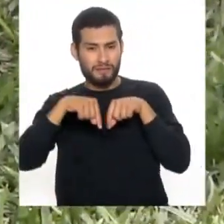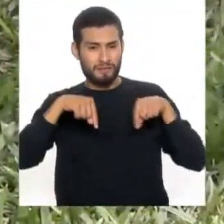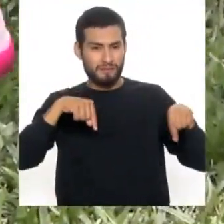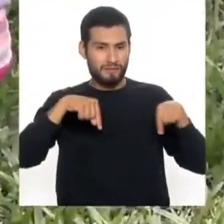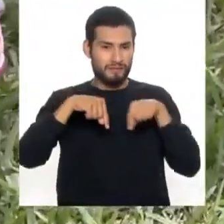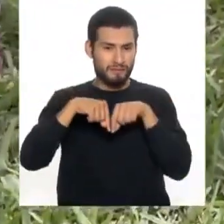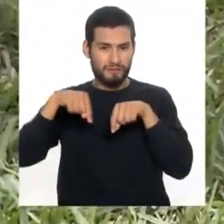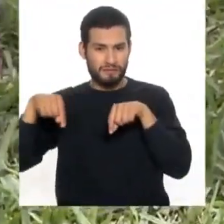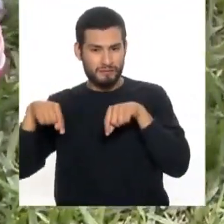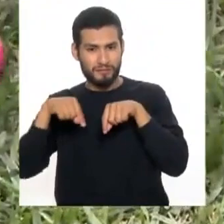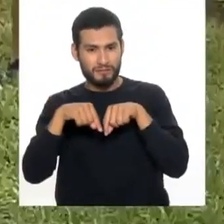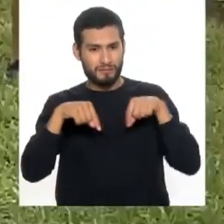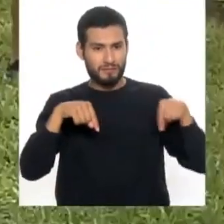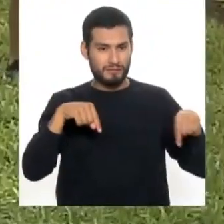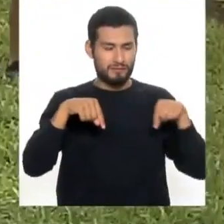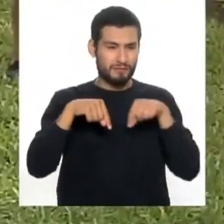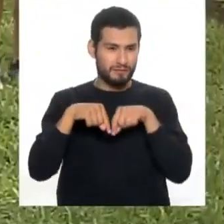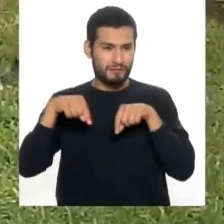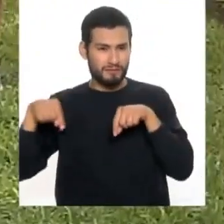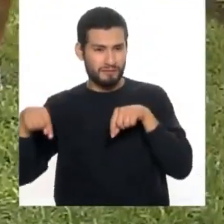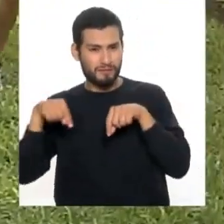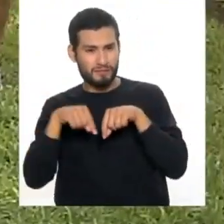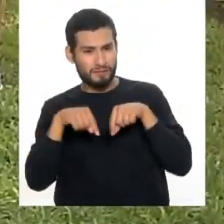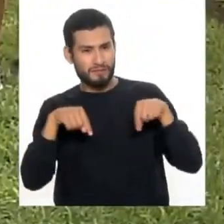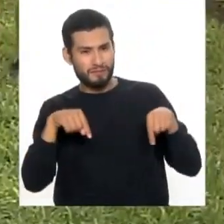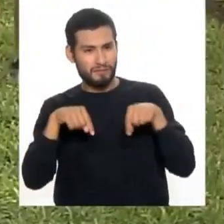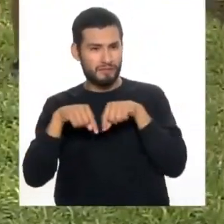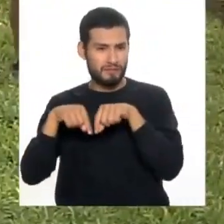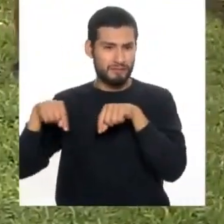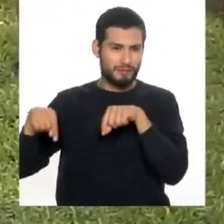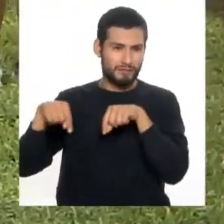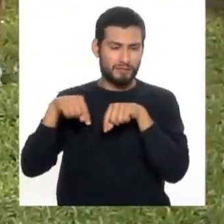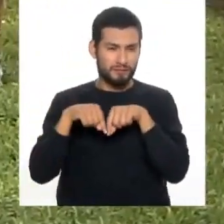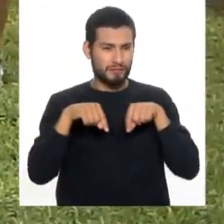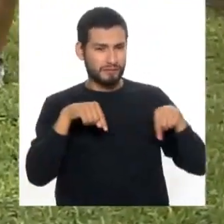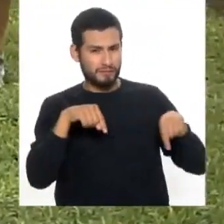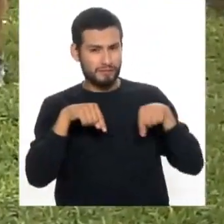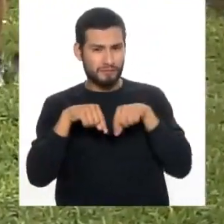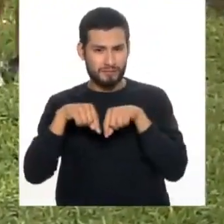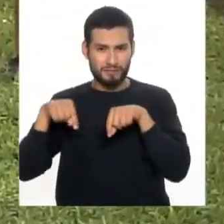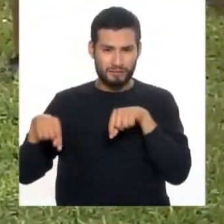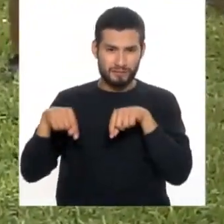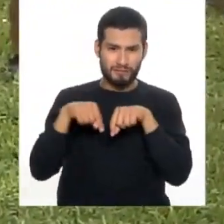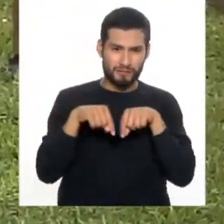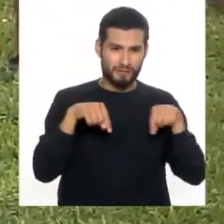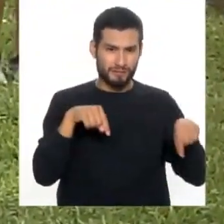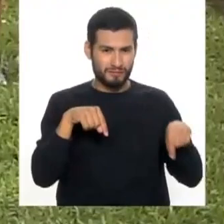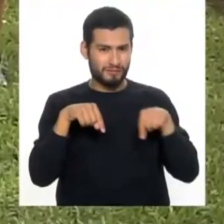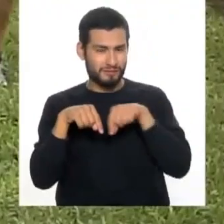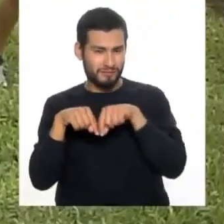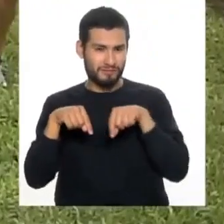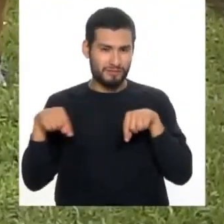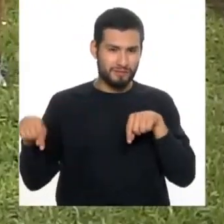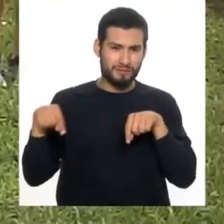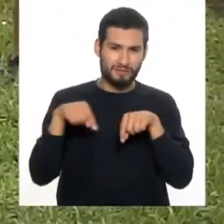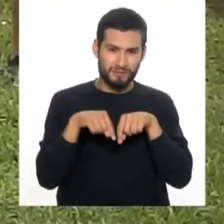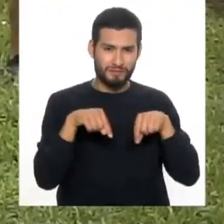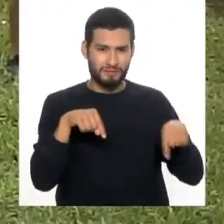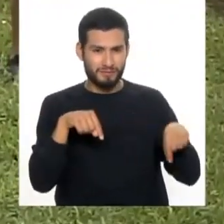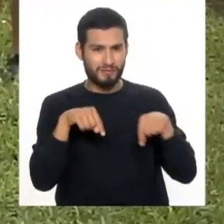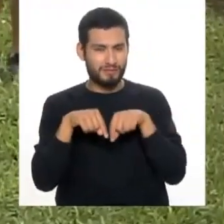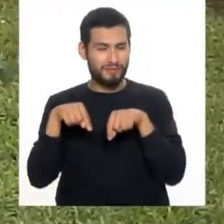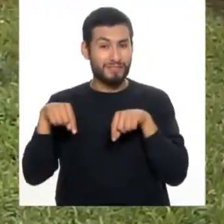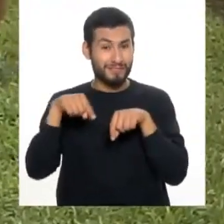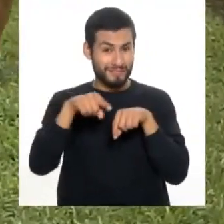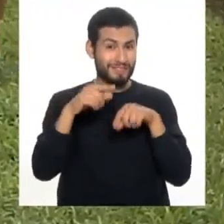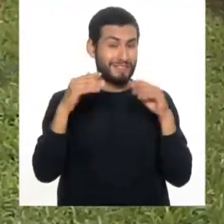está, ya salió. Ahí. Este es el punto medio. Ah, vale, estás haciendo esto. punto medio. Eso es. Ya, ya le agarré el ritmo. Ajá, poquito a poquito. Dicen que sus casitas